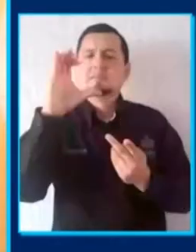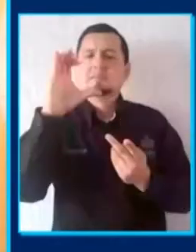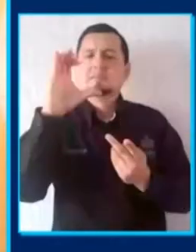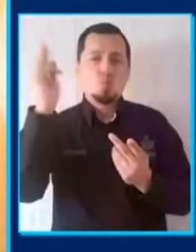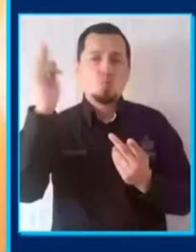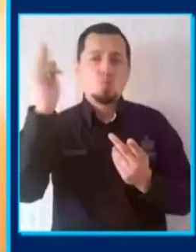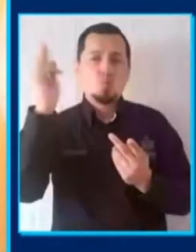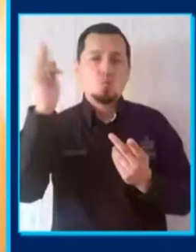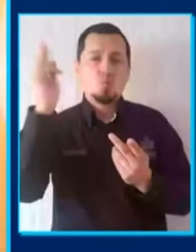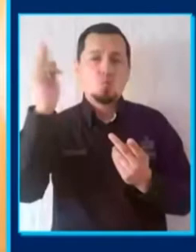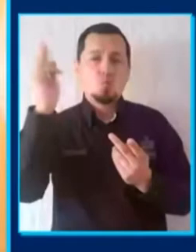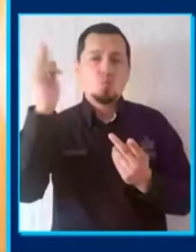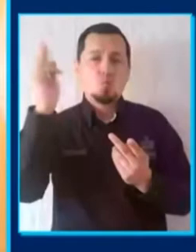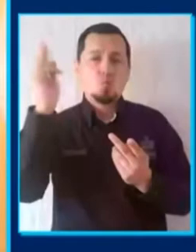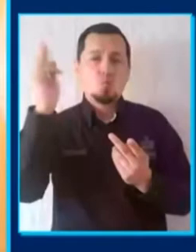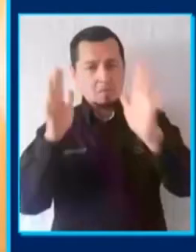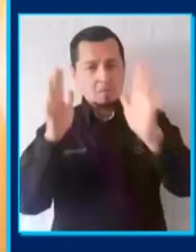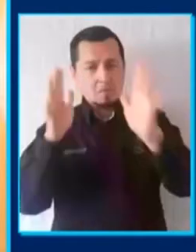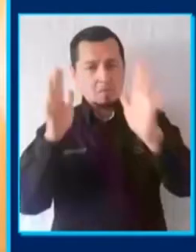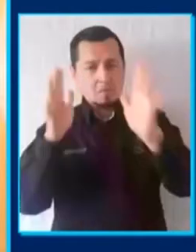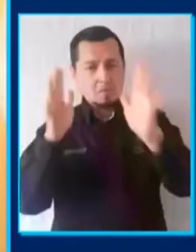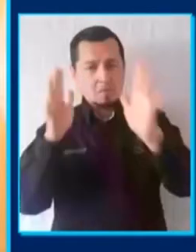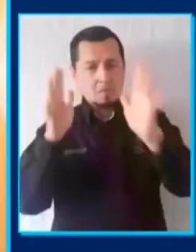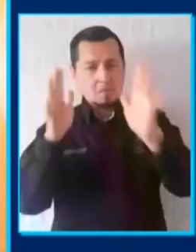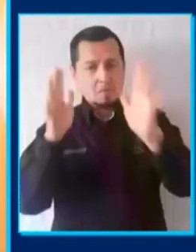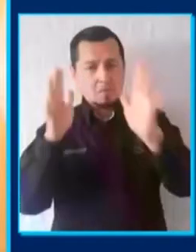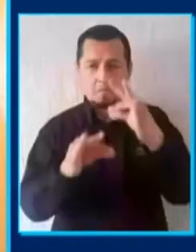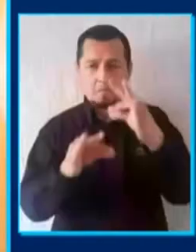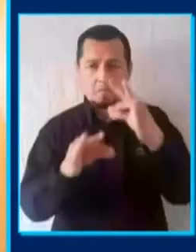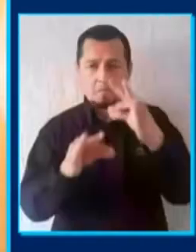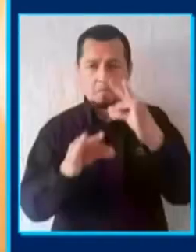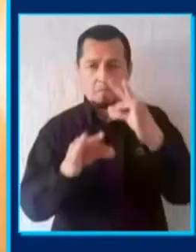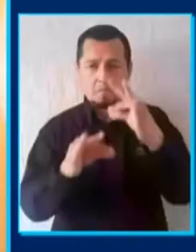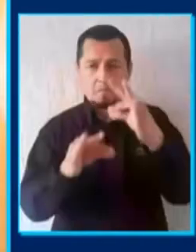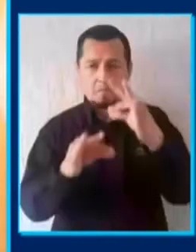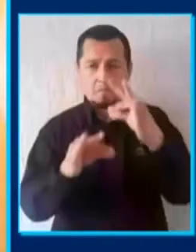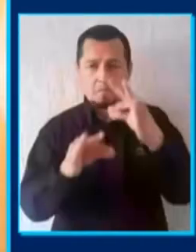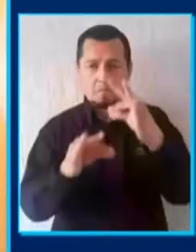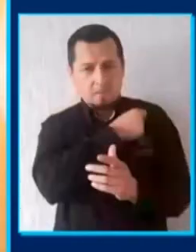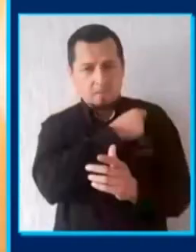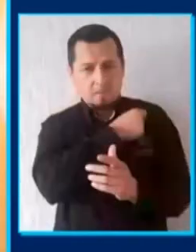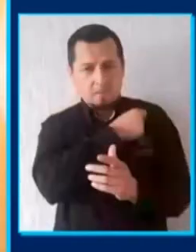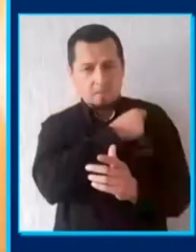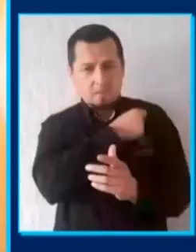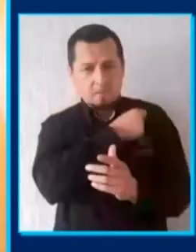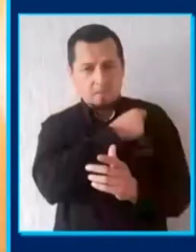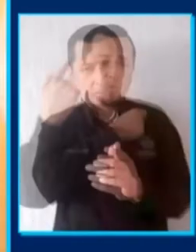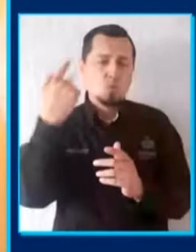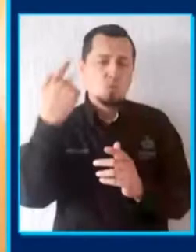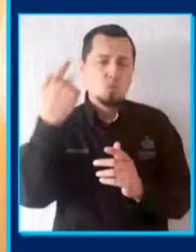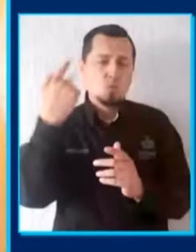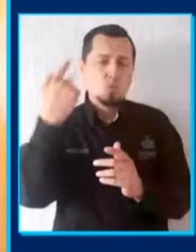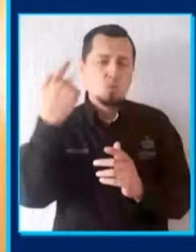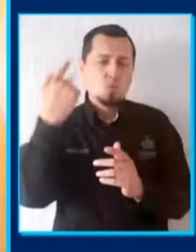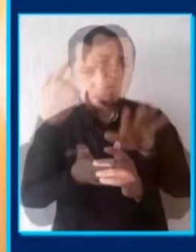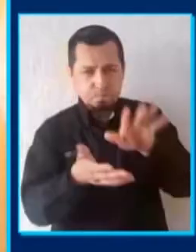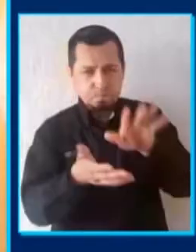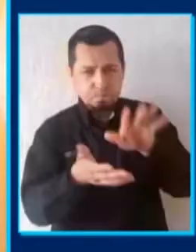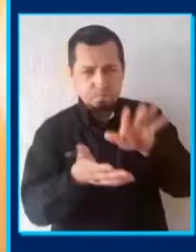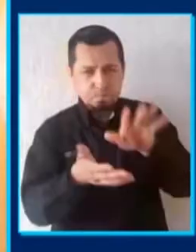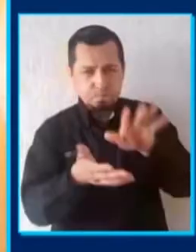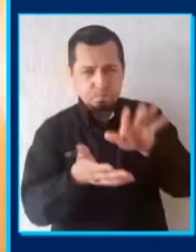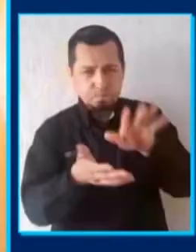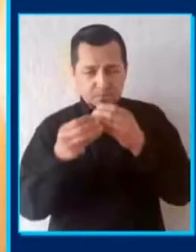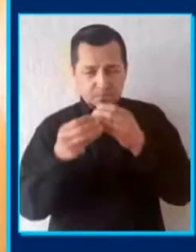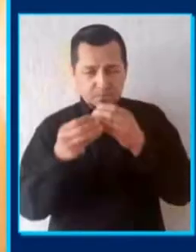vacuna.udg.mx para exclusivamente los trabajadores de zona metropolitana. Todos los trabajadores de la Universidad de Guadalajara del interior del